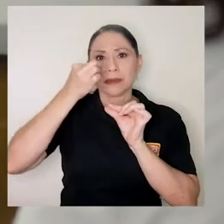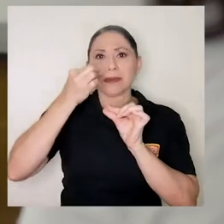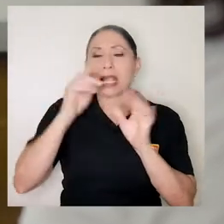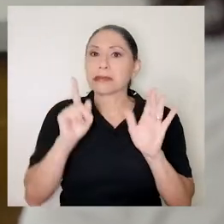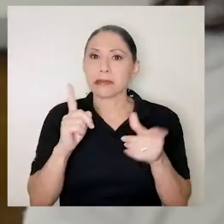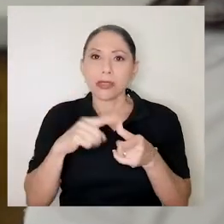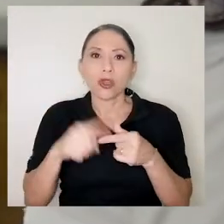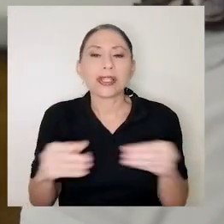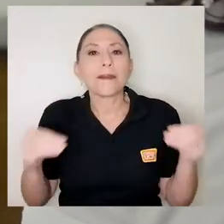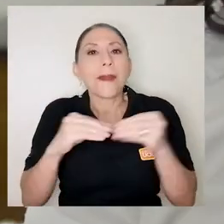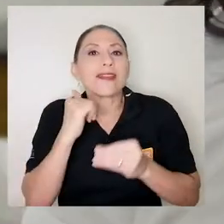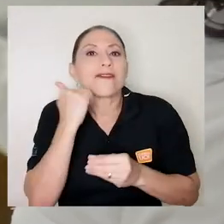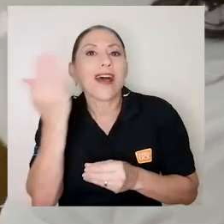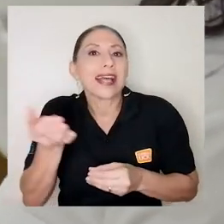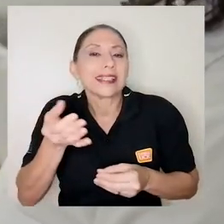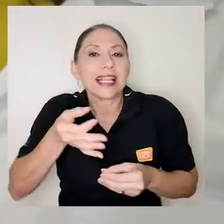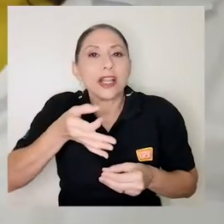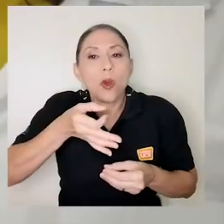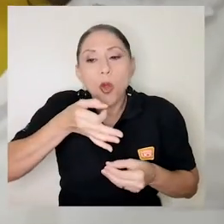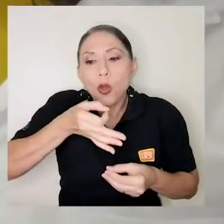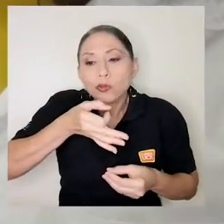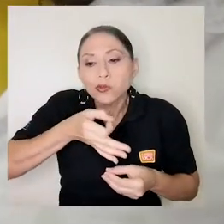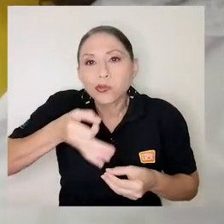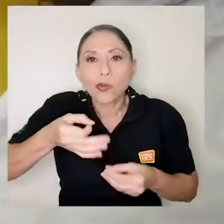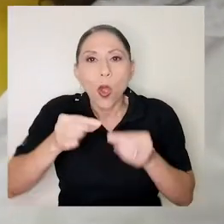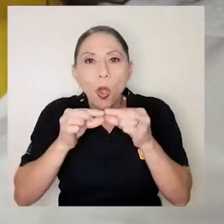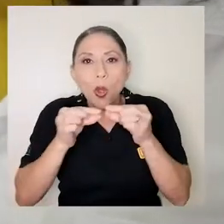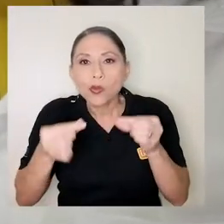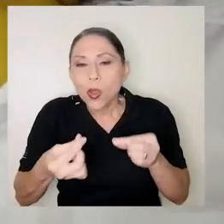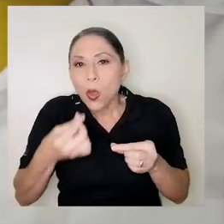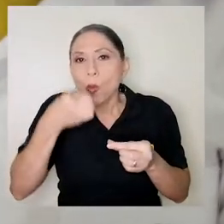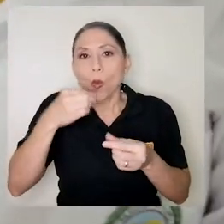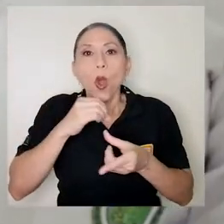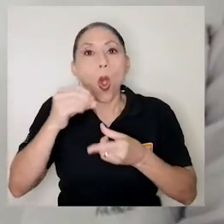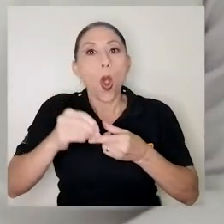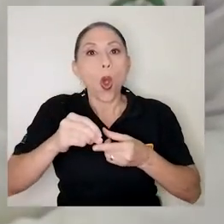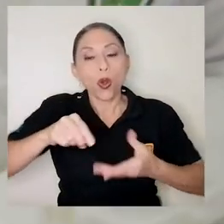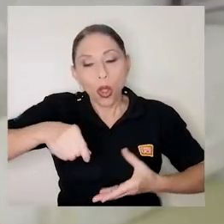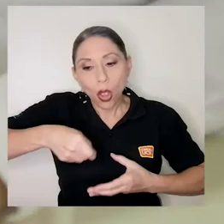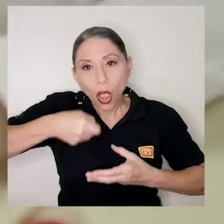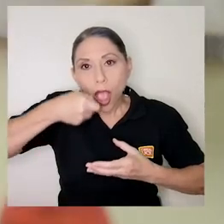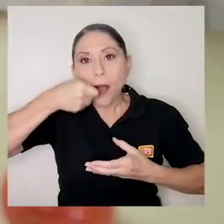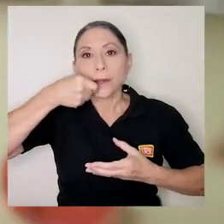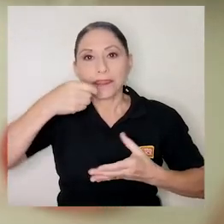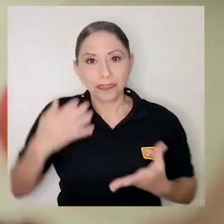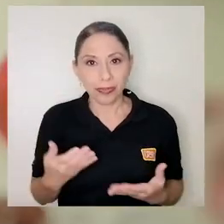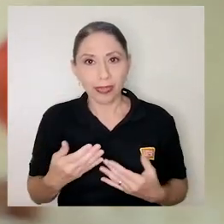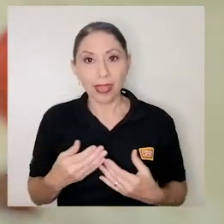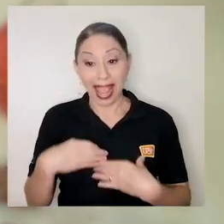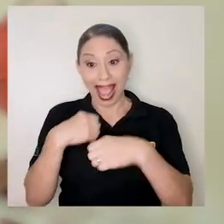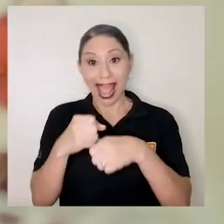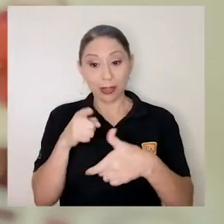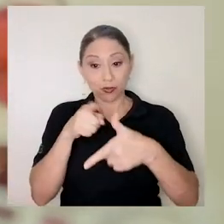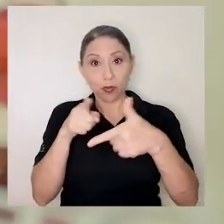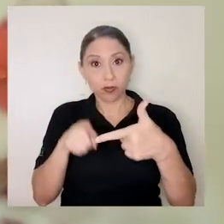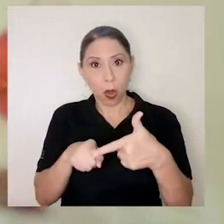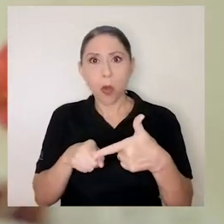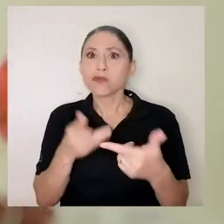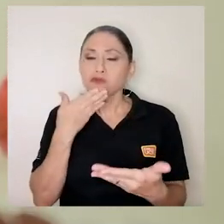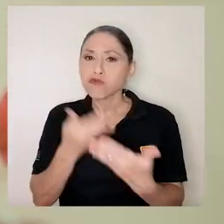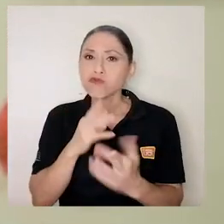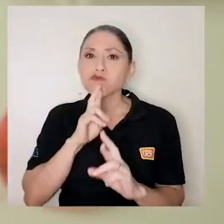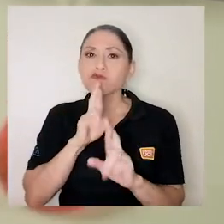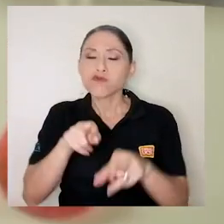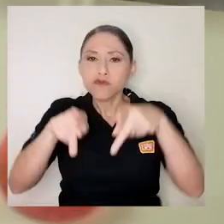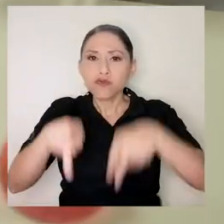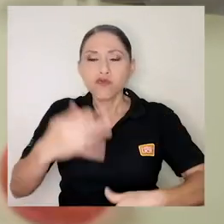otra opción posible. La administración de estos dos medicamentos traería grandes resultados para los pacientes